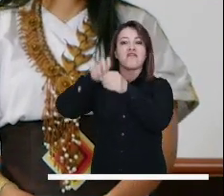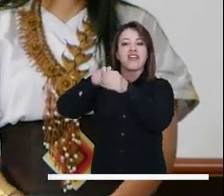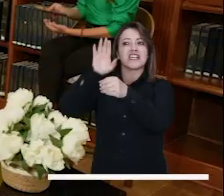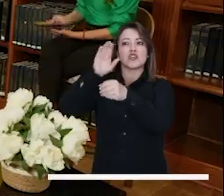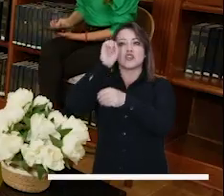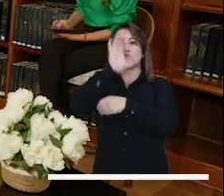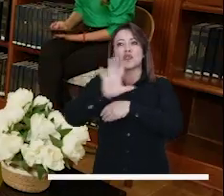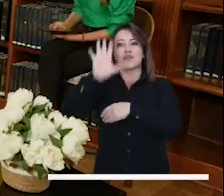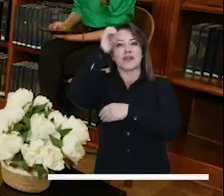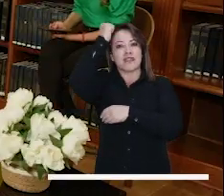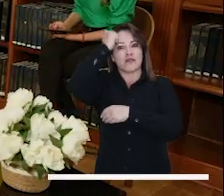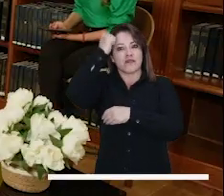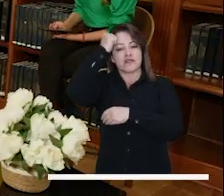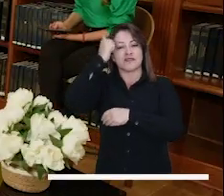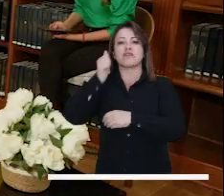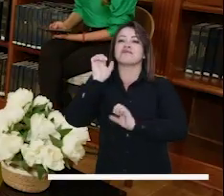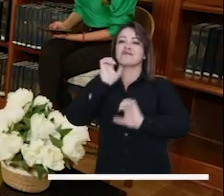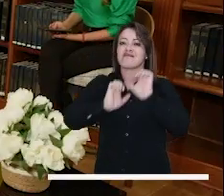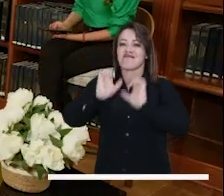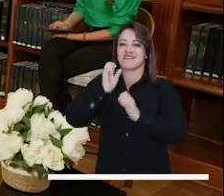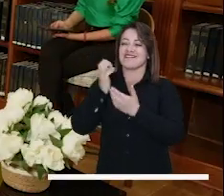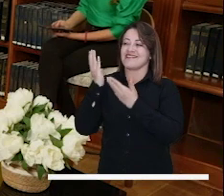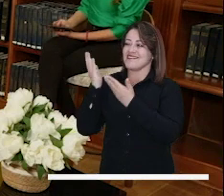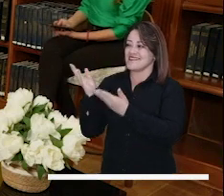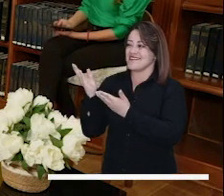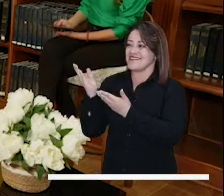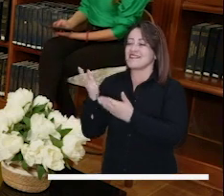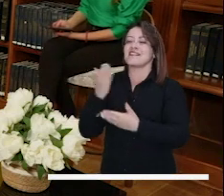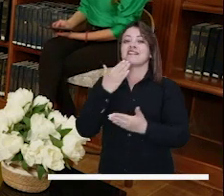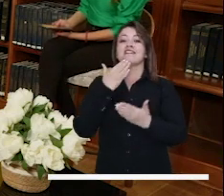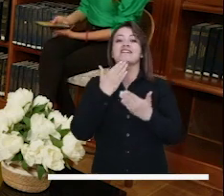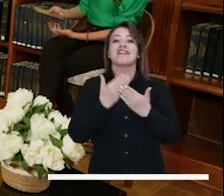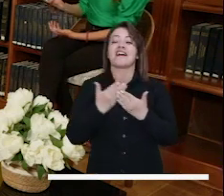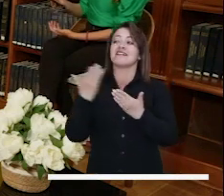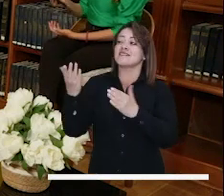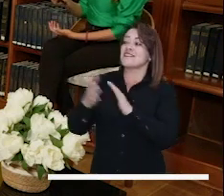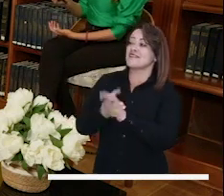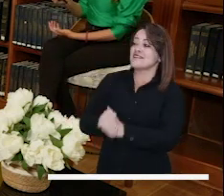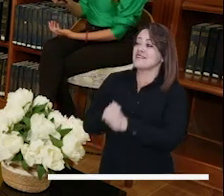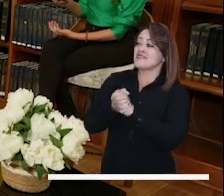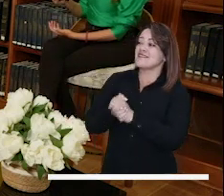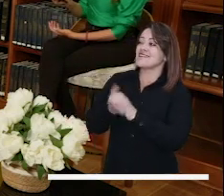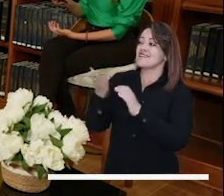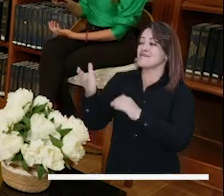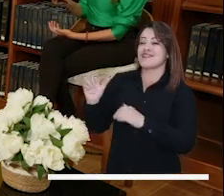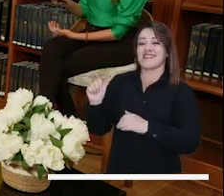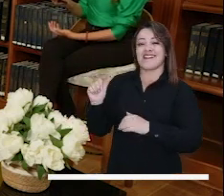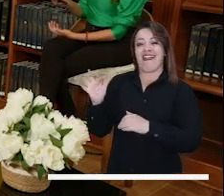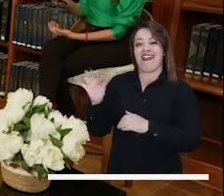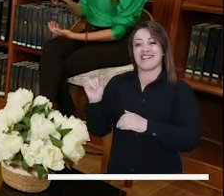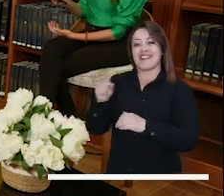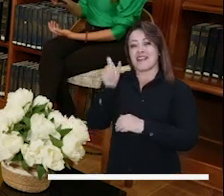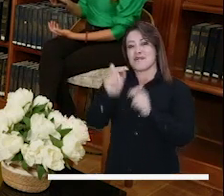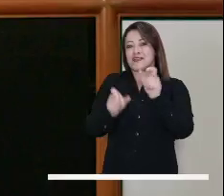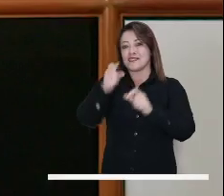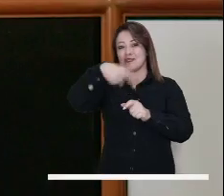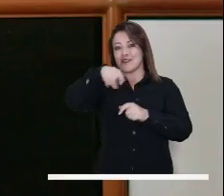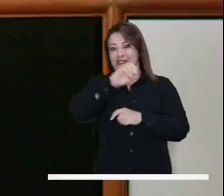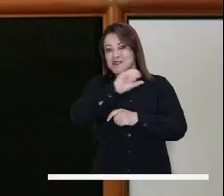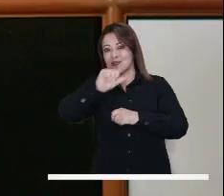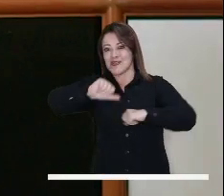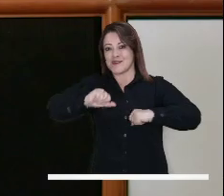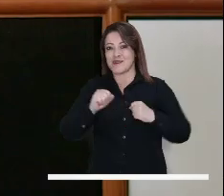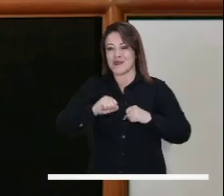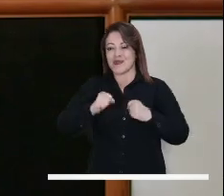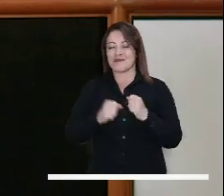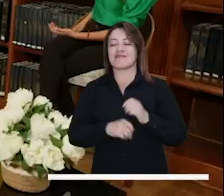Educadores. Así que bienvenido, concejal. Igualmente, gracias. Saludo aquí a la concejal Álvaro a ustedes, a todos los bogotanos y